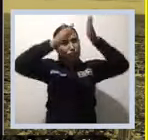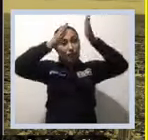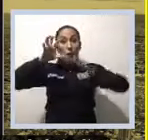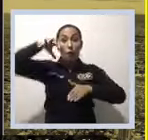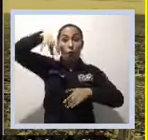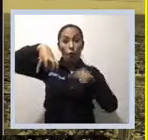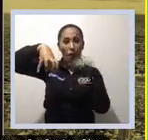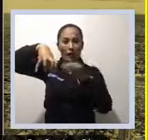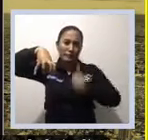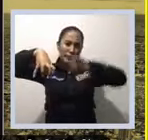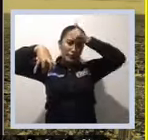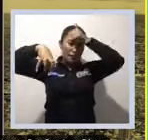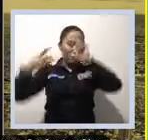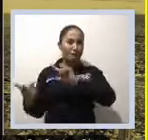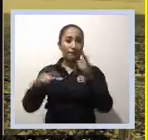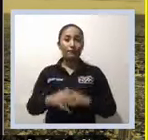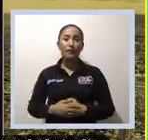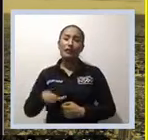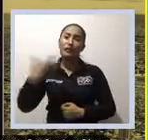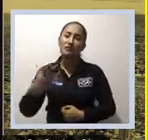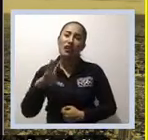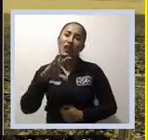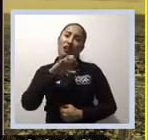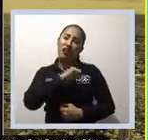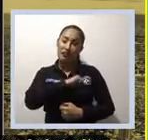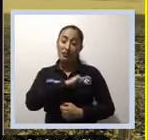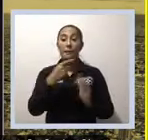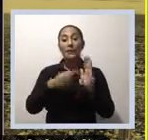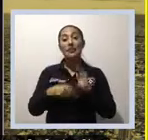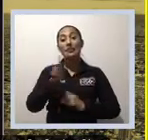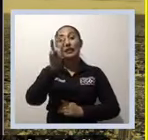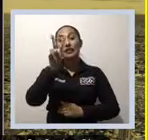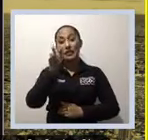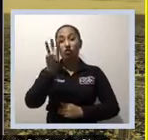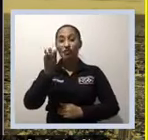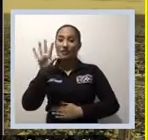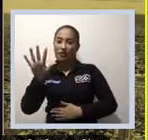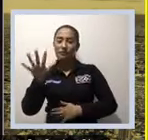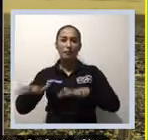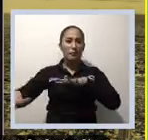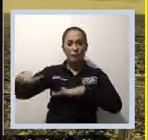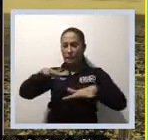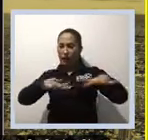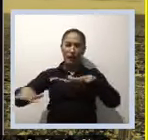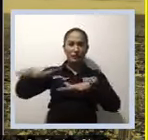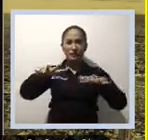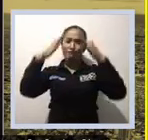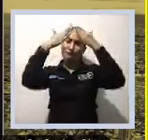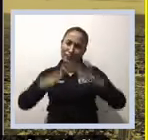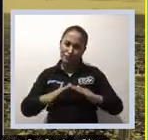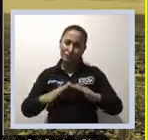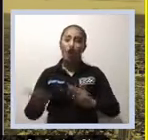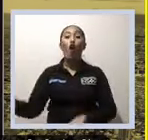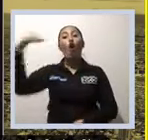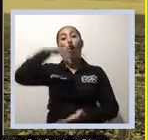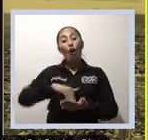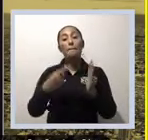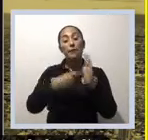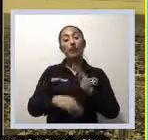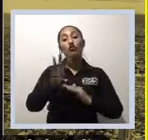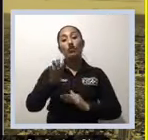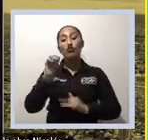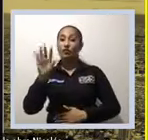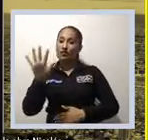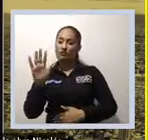derribarla parcialmente. Para 1807 encargan a Fray Domingo Pérez de Pérez su construcción y él trabaja en ella hasta